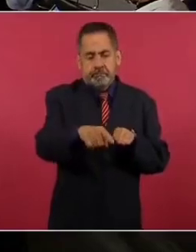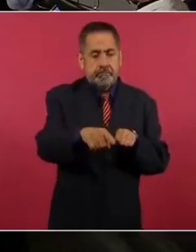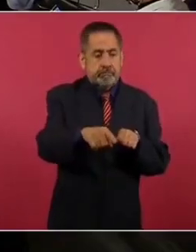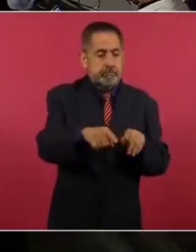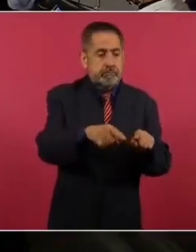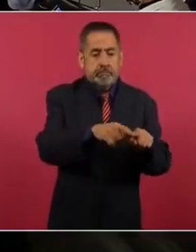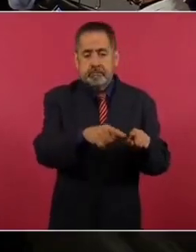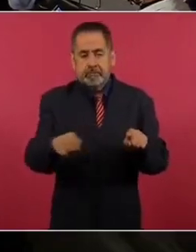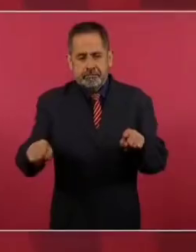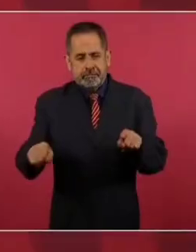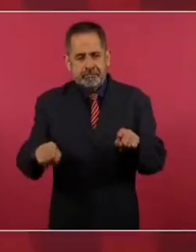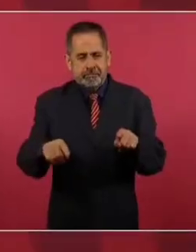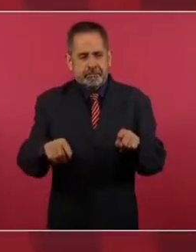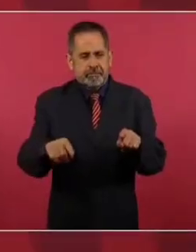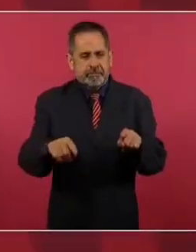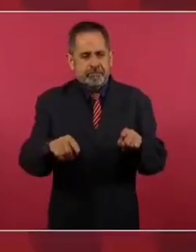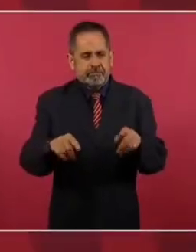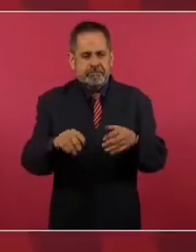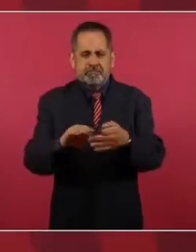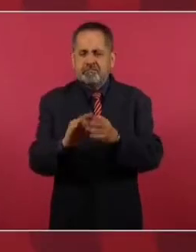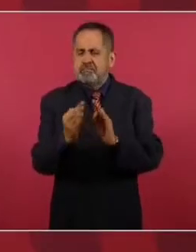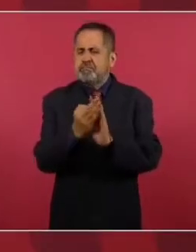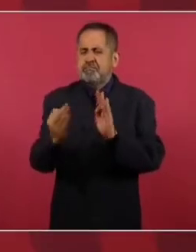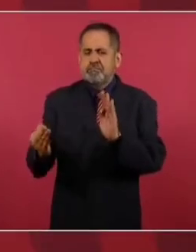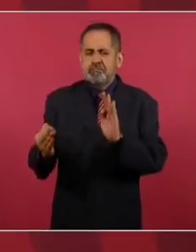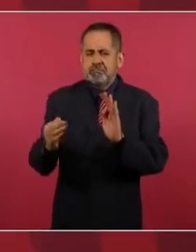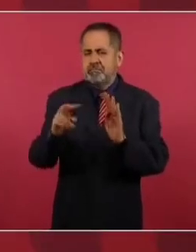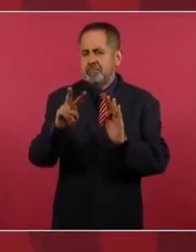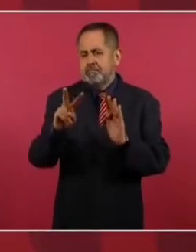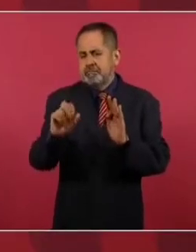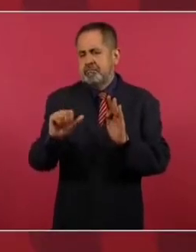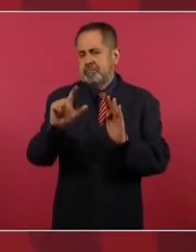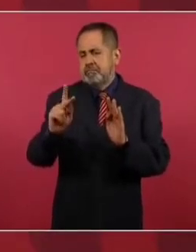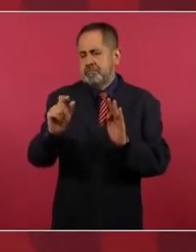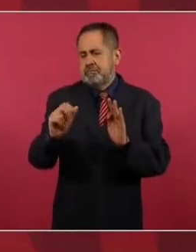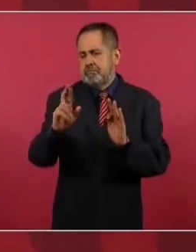Jerez, Valparaíso.